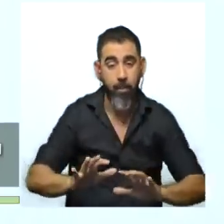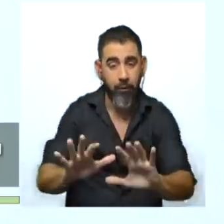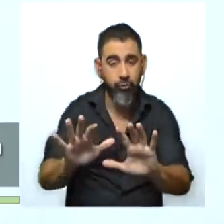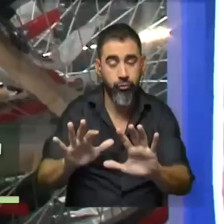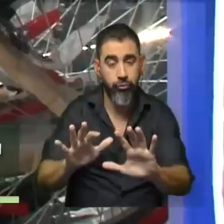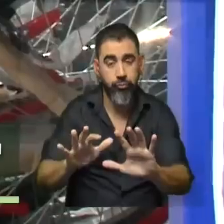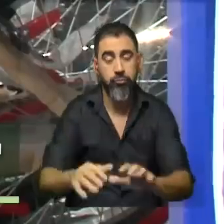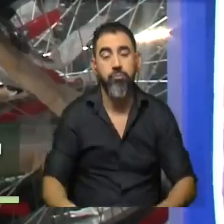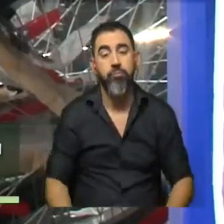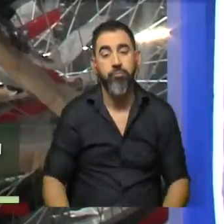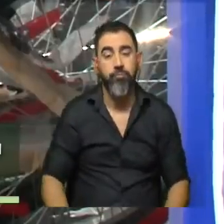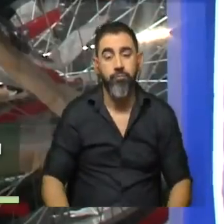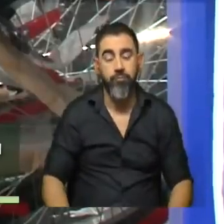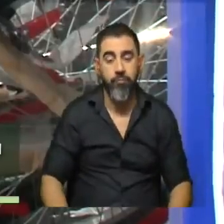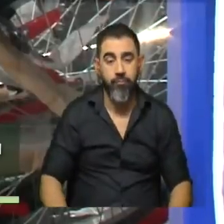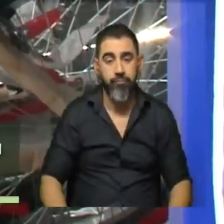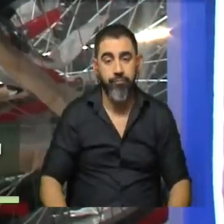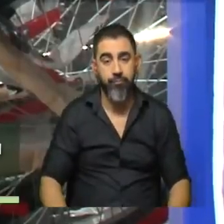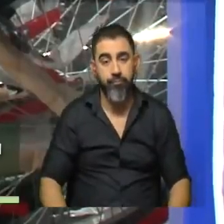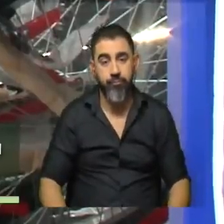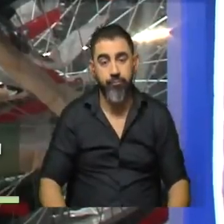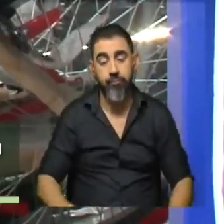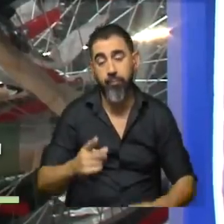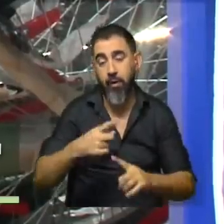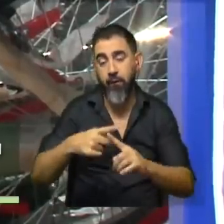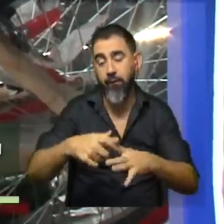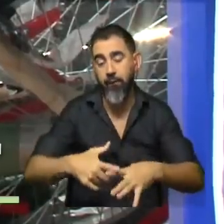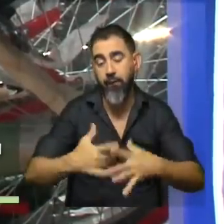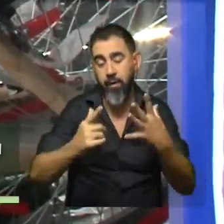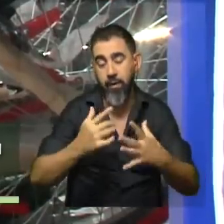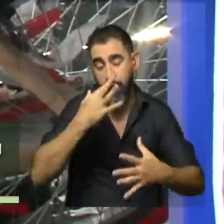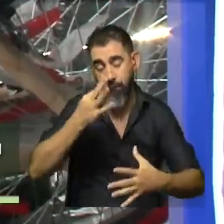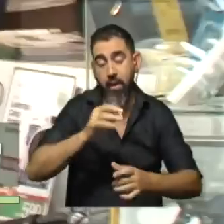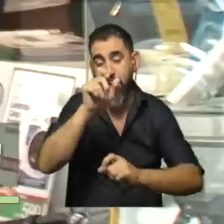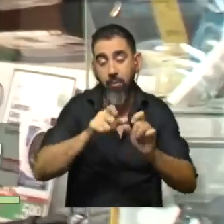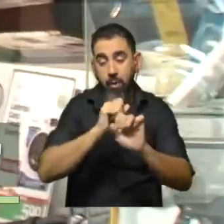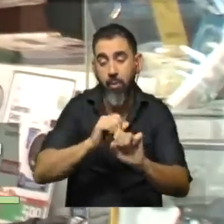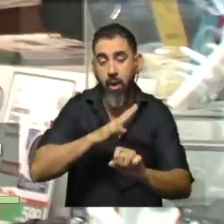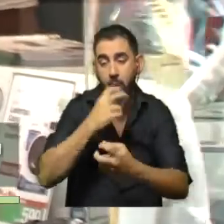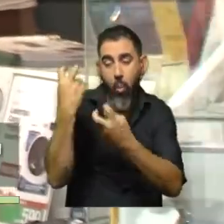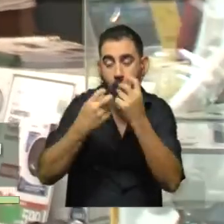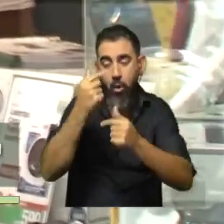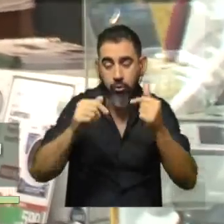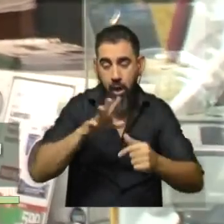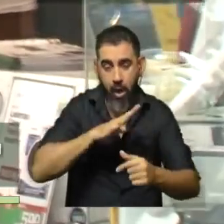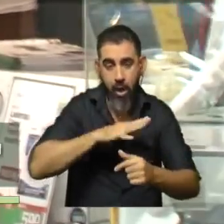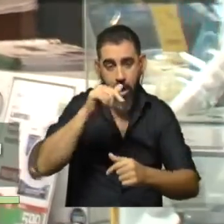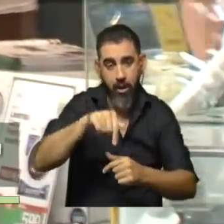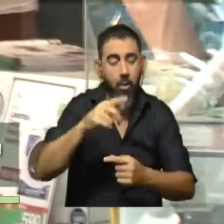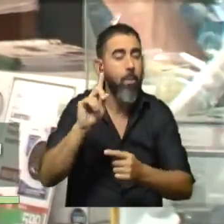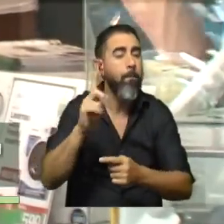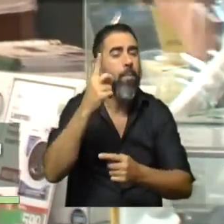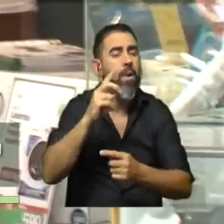este, para que, este, esto sea una fiesta de verdad y la gente pueda encontrar acá lo que busca, ¿no? ¿Cuáles son las